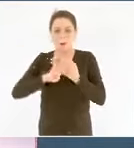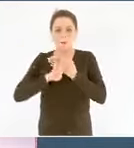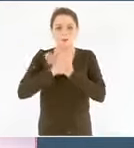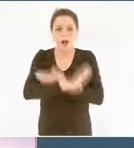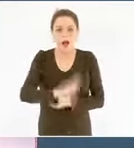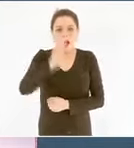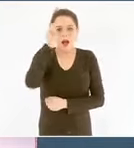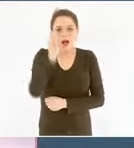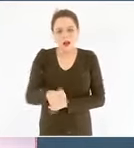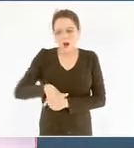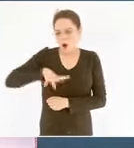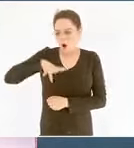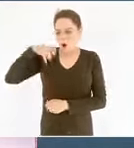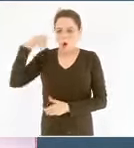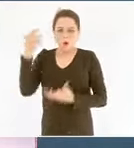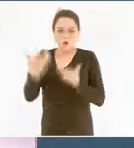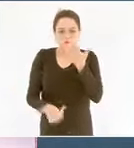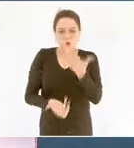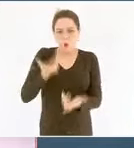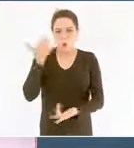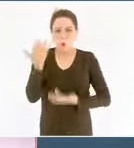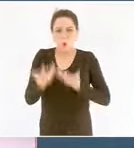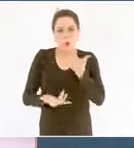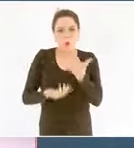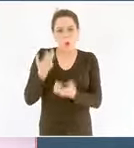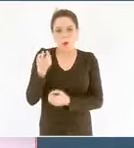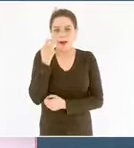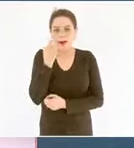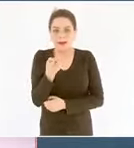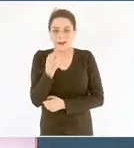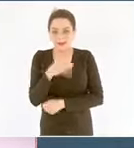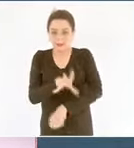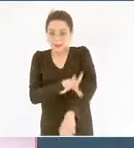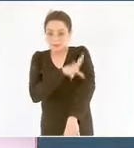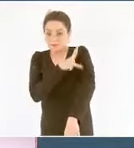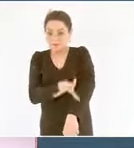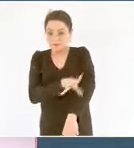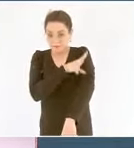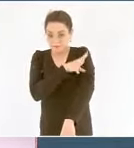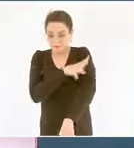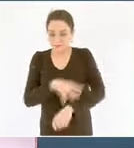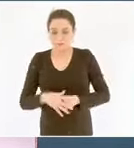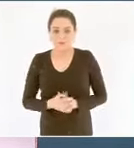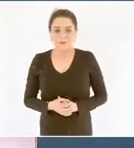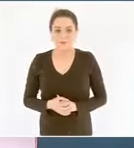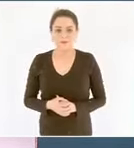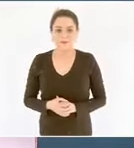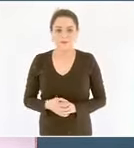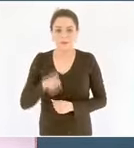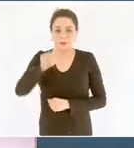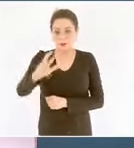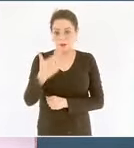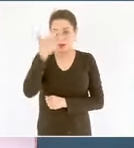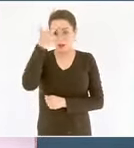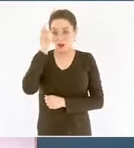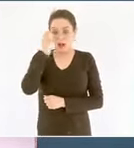de este energético cabe recordar que a lo largo del periodo neoliberal